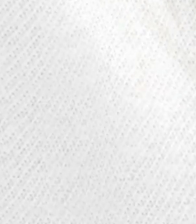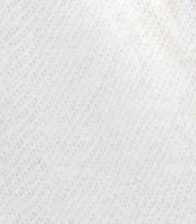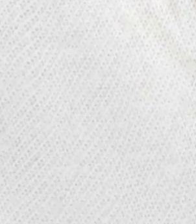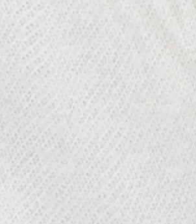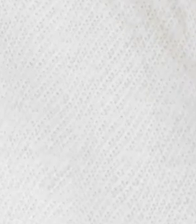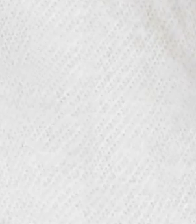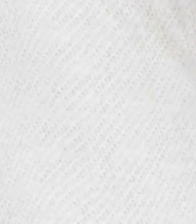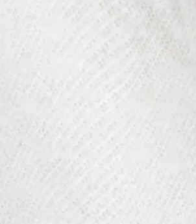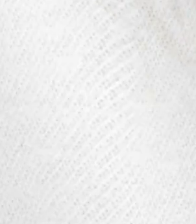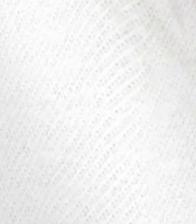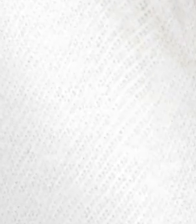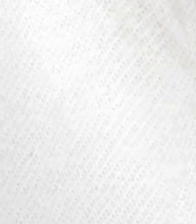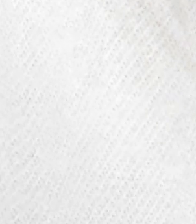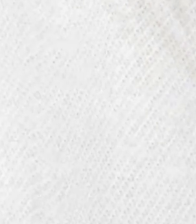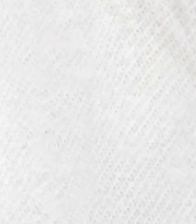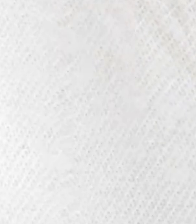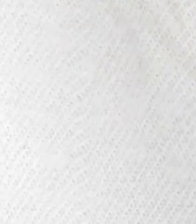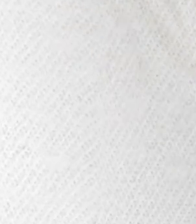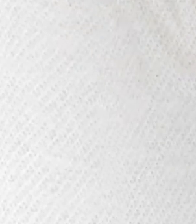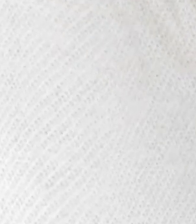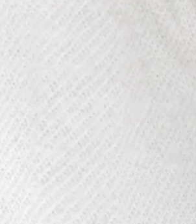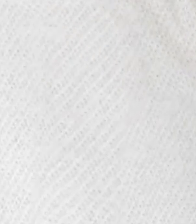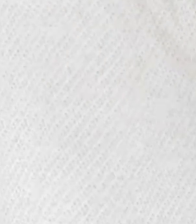Hasta aquí nuestro recorrido panorámico por las distintas fases.